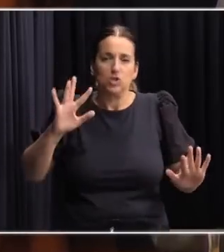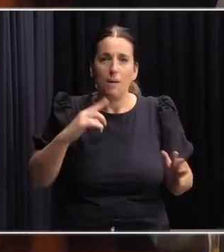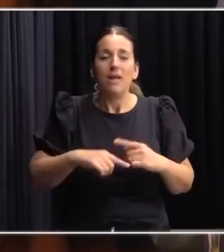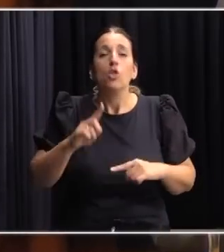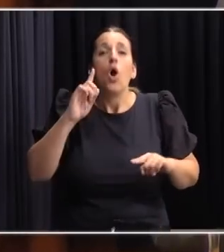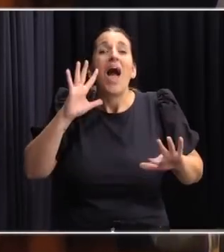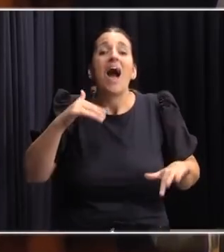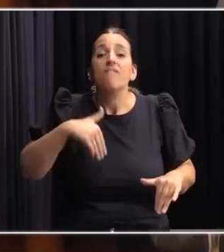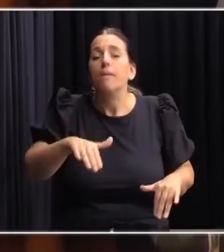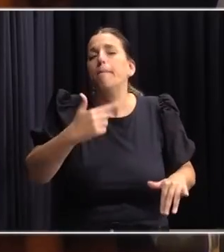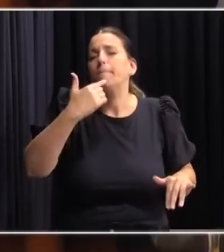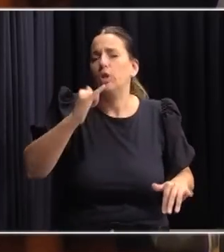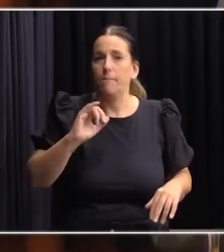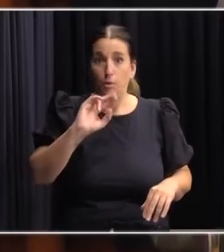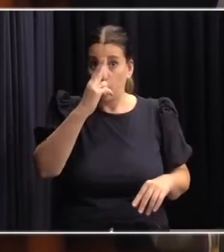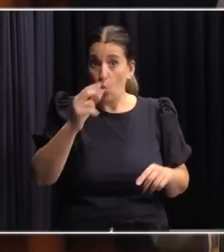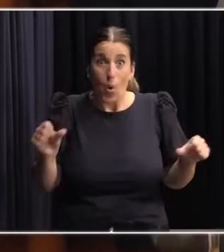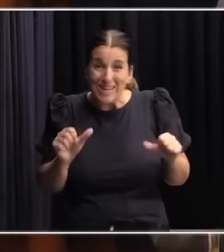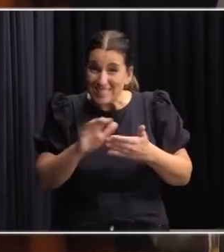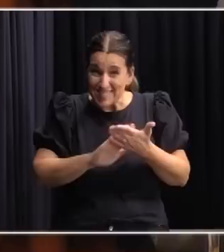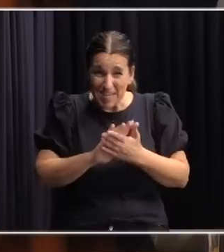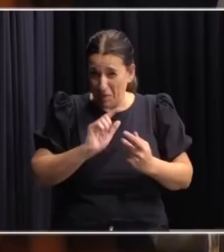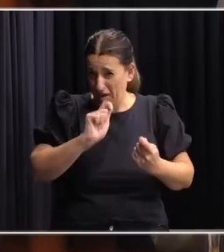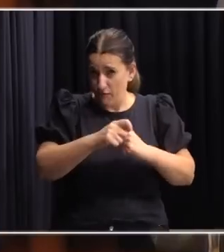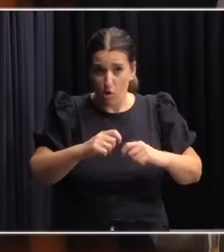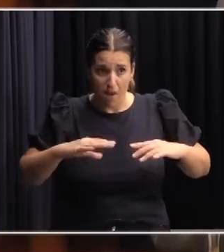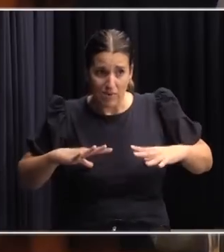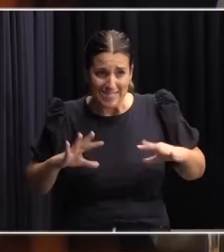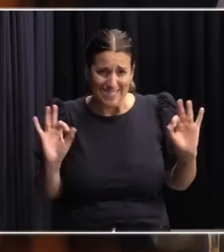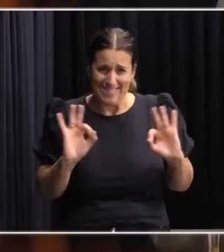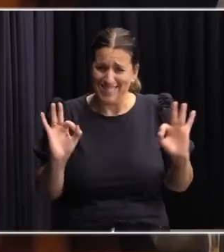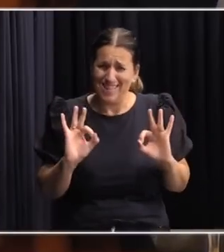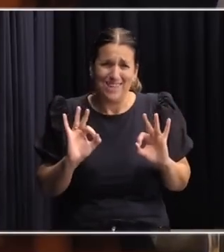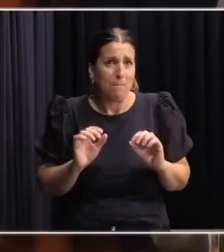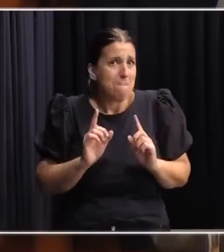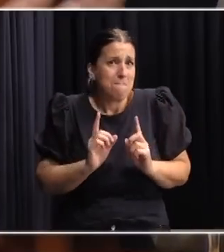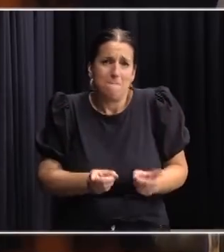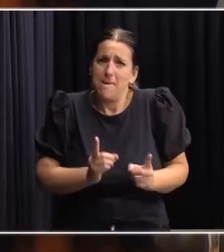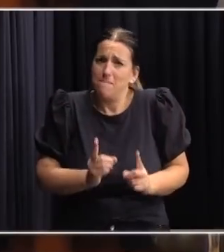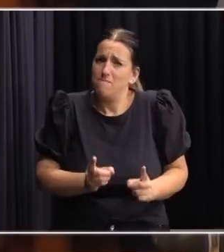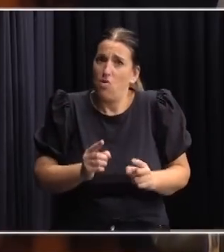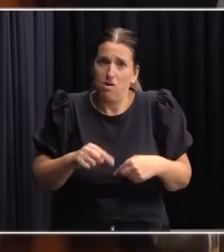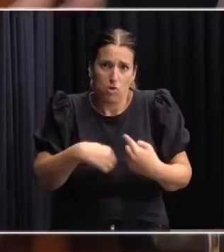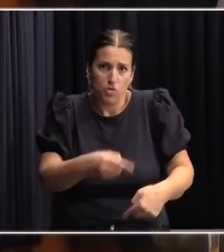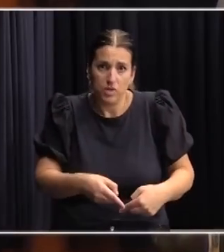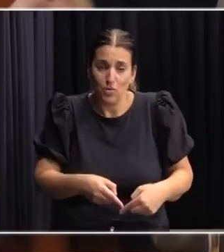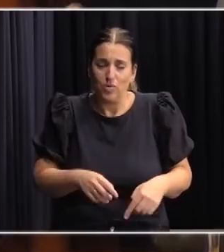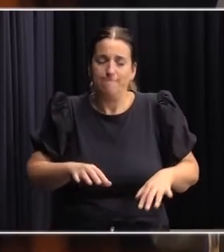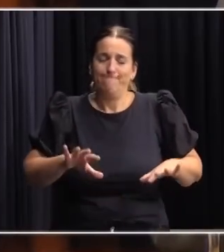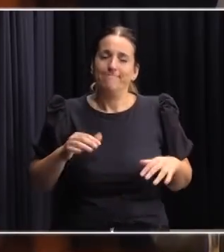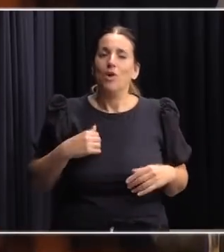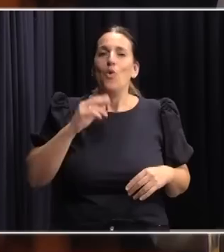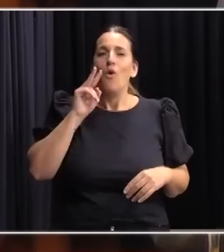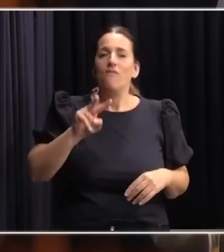si el Uruguay no reforma la seguridad social en los próximos años. Si uno tiene a mano las